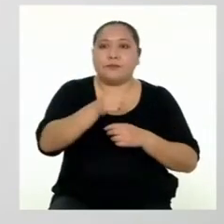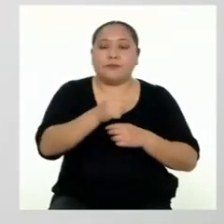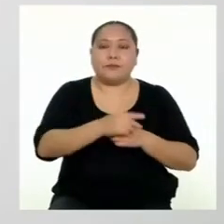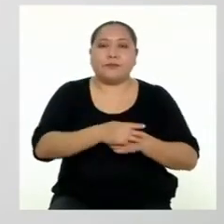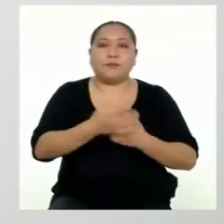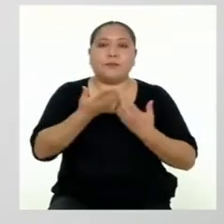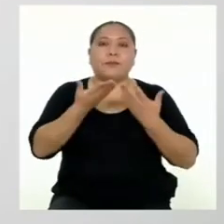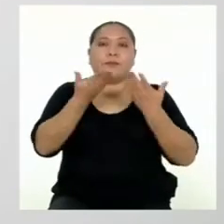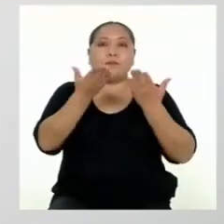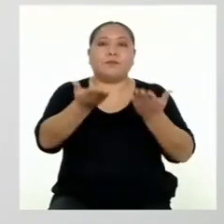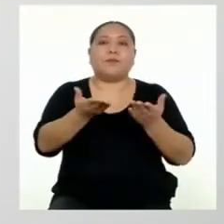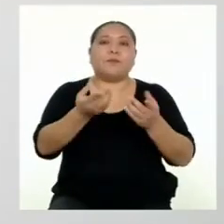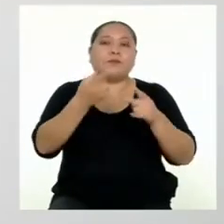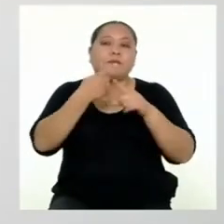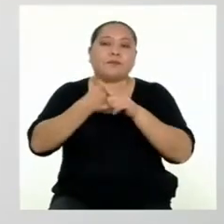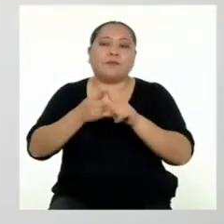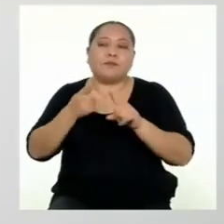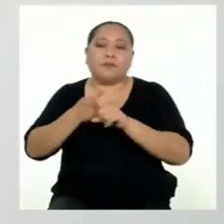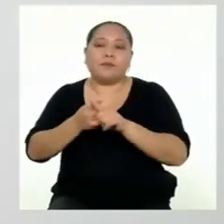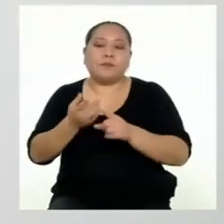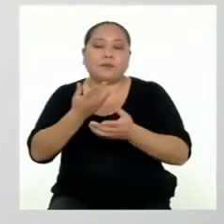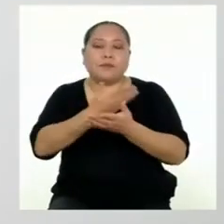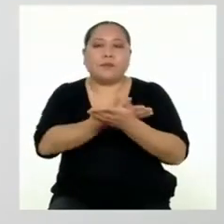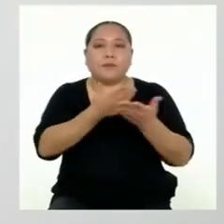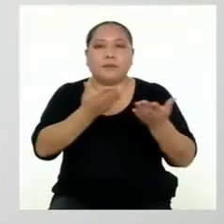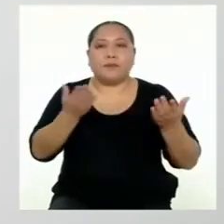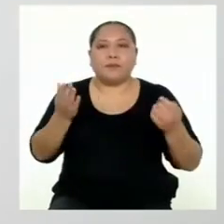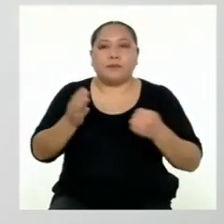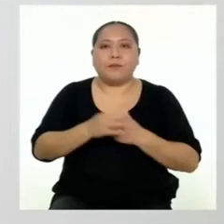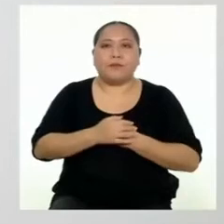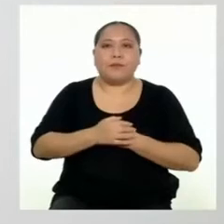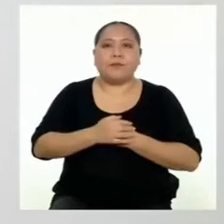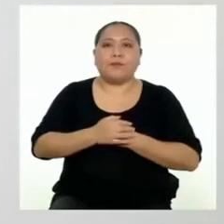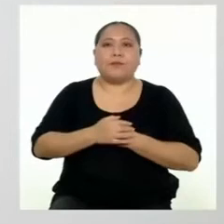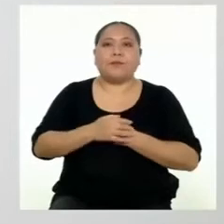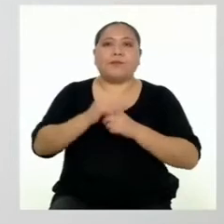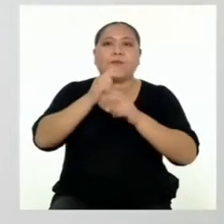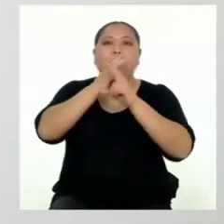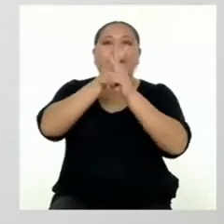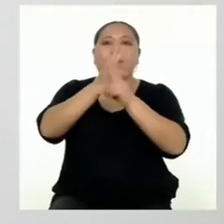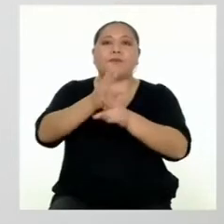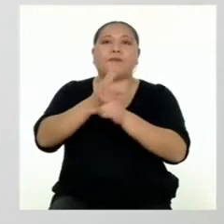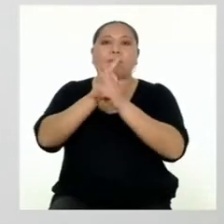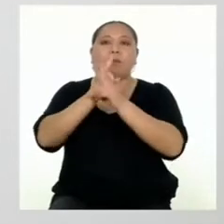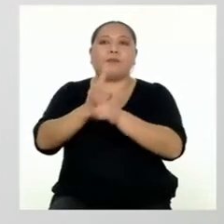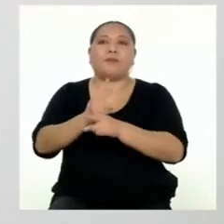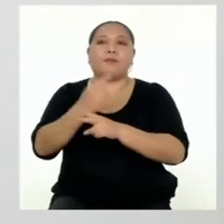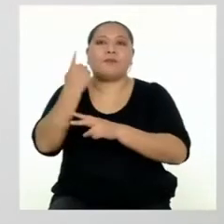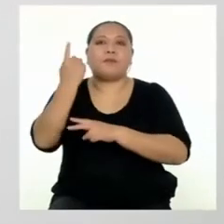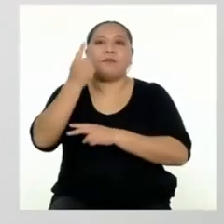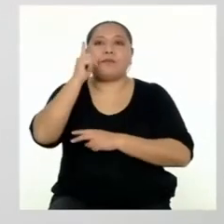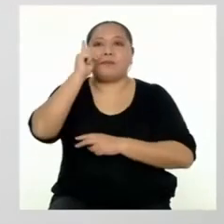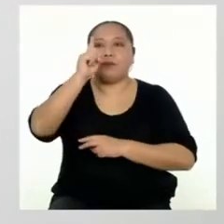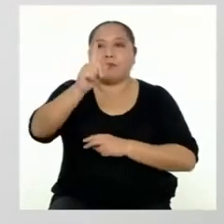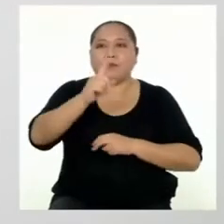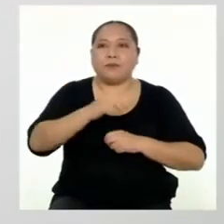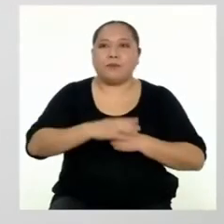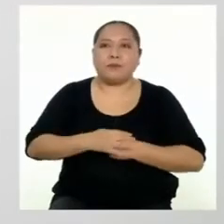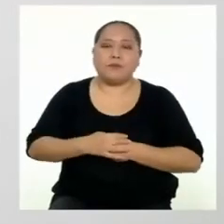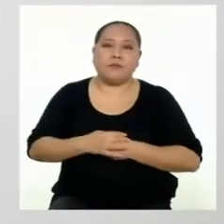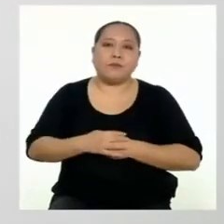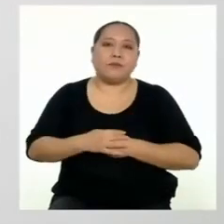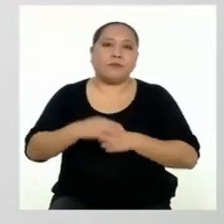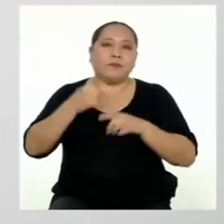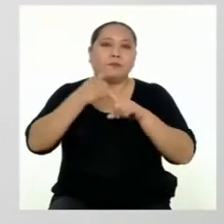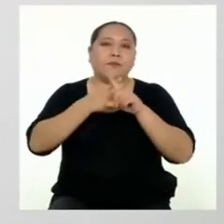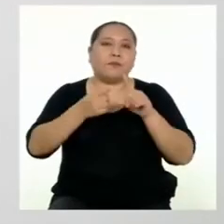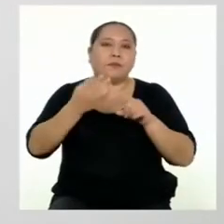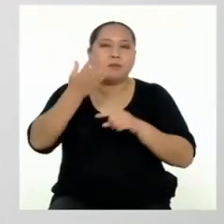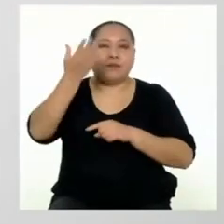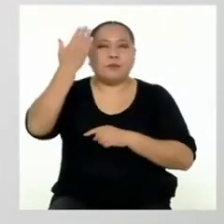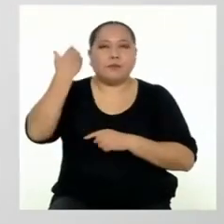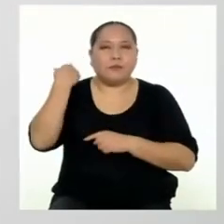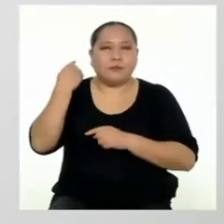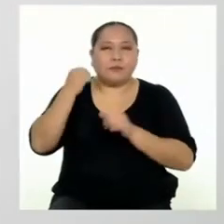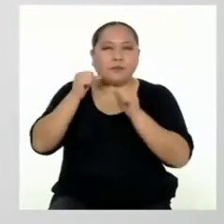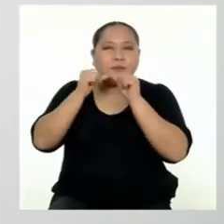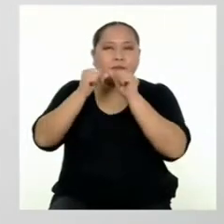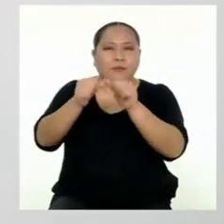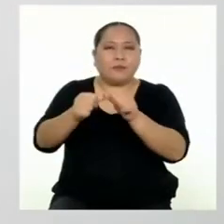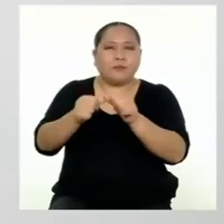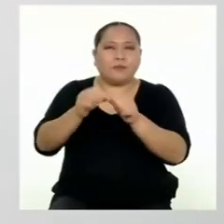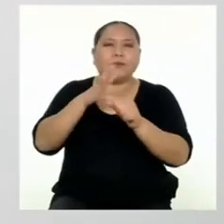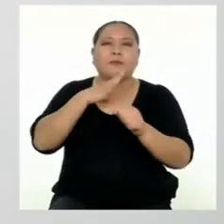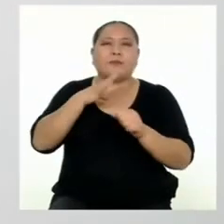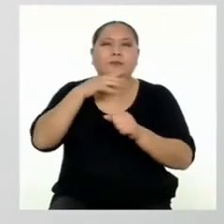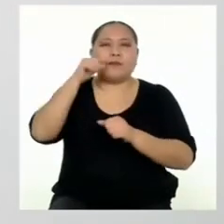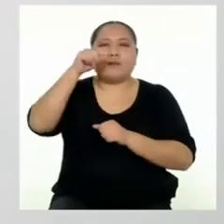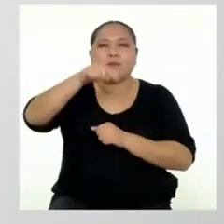se realizan diferentes actividades y los créditos son solo una de ellas. Pero antes de seguir hablando de